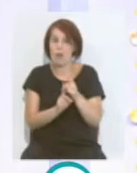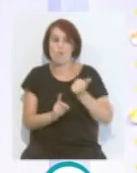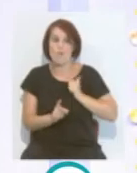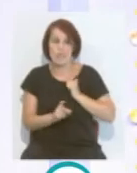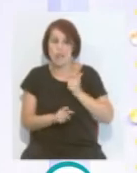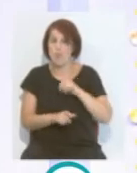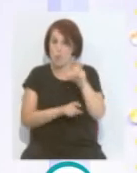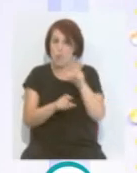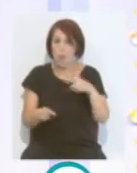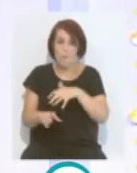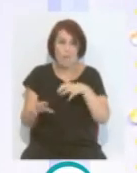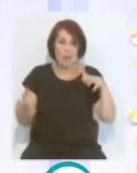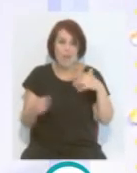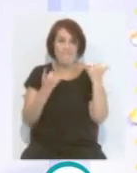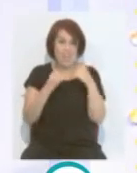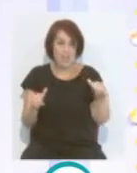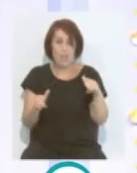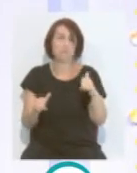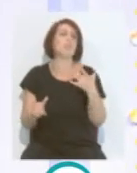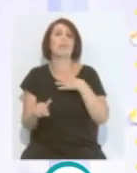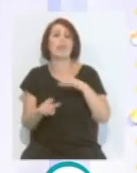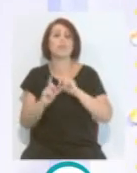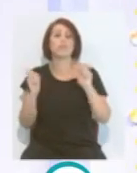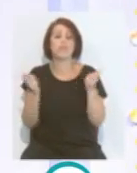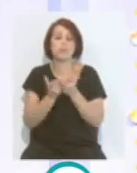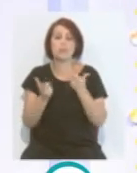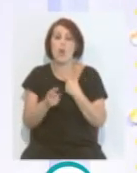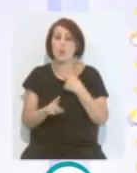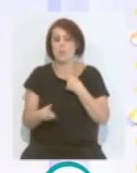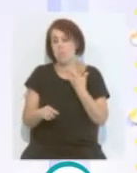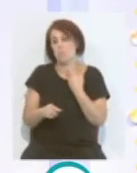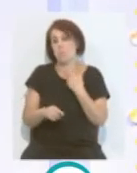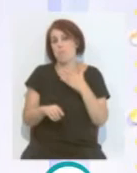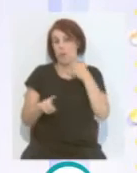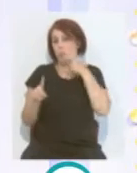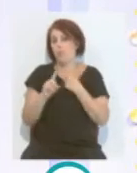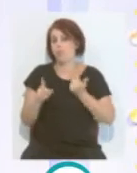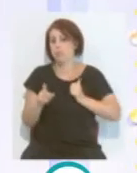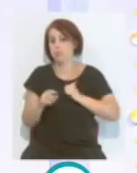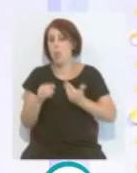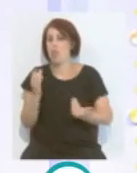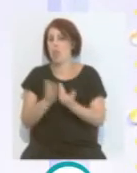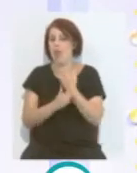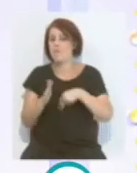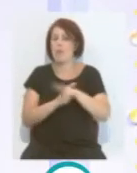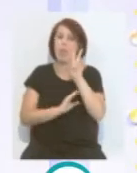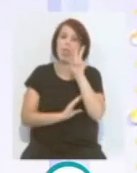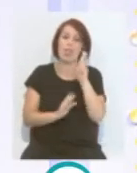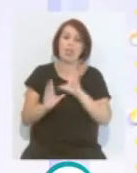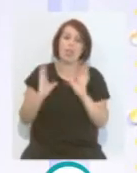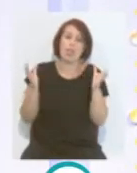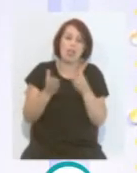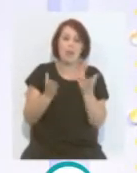población está en festividad, está en festivo. Pues se puedan reunir para aprovechar un día de fútbol. Creo que se intenta buscar un poco eso y no me parece